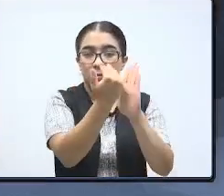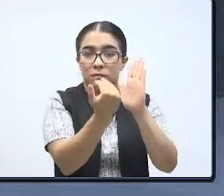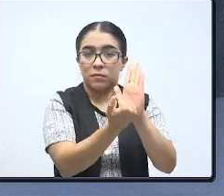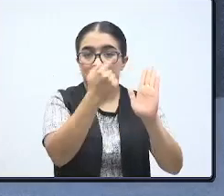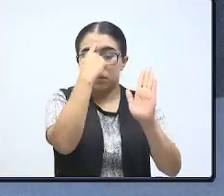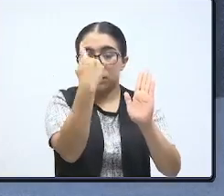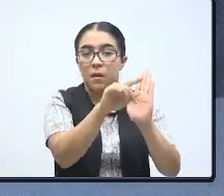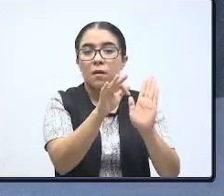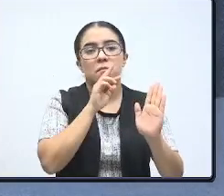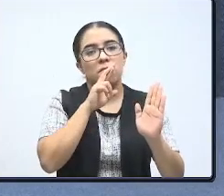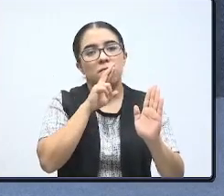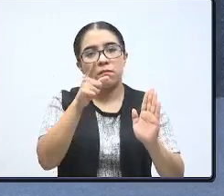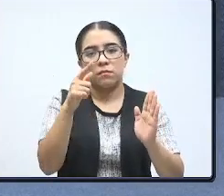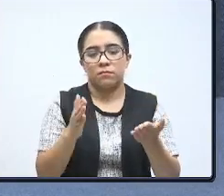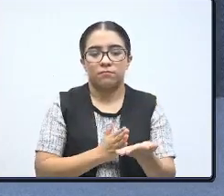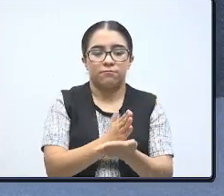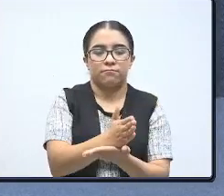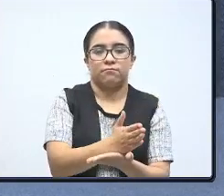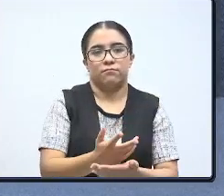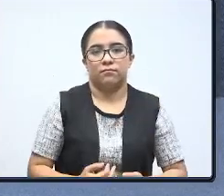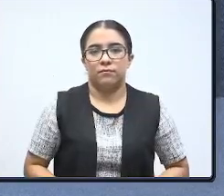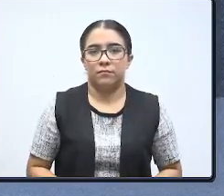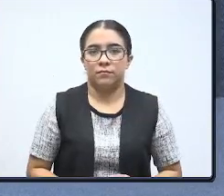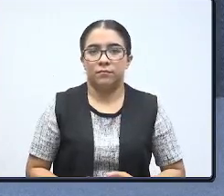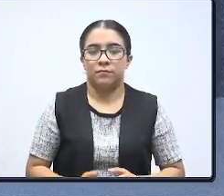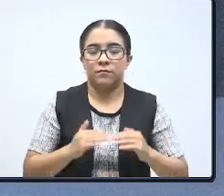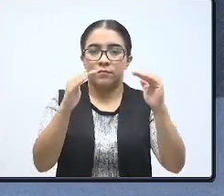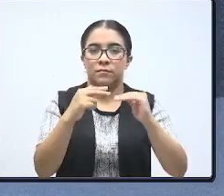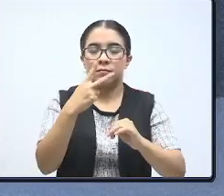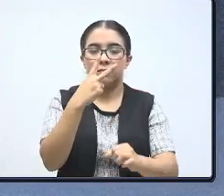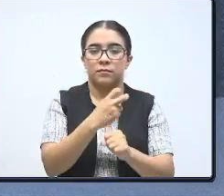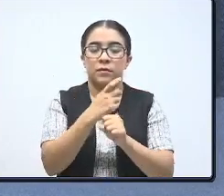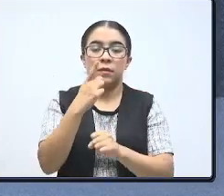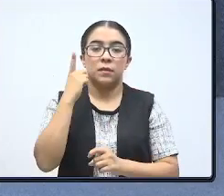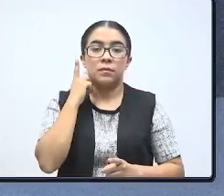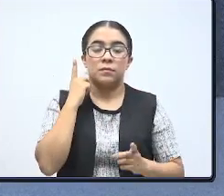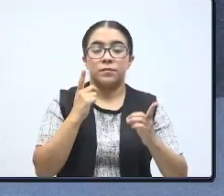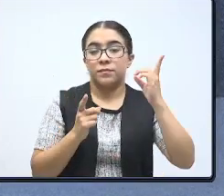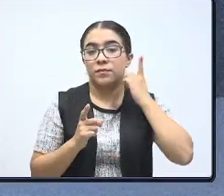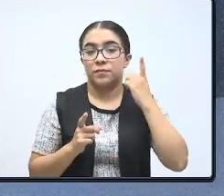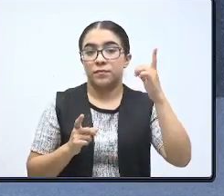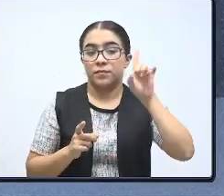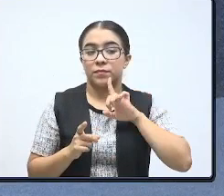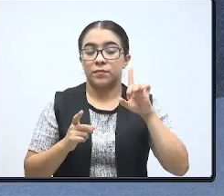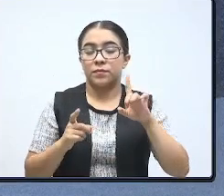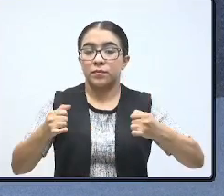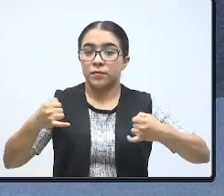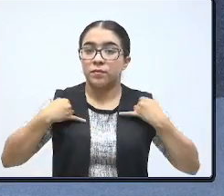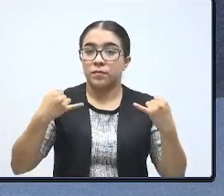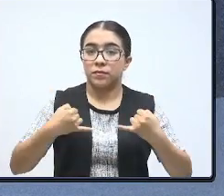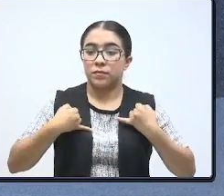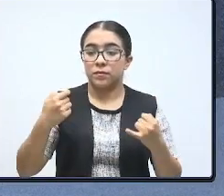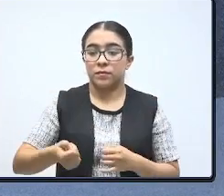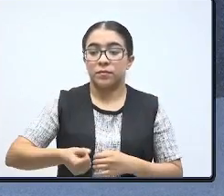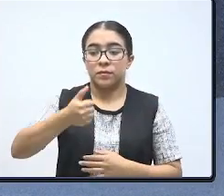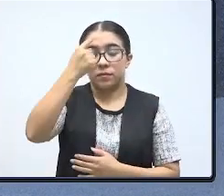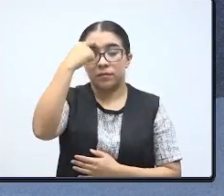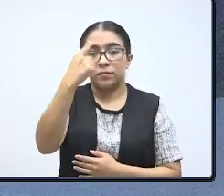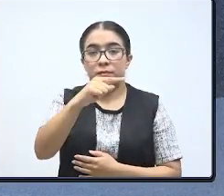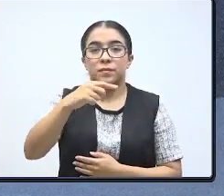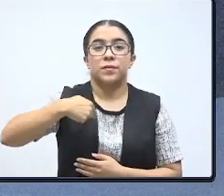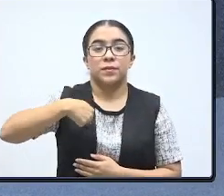sean más accesibles. Segundo, las y los diputados integrantes del primer Congreso Juvenil del Estado de Hidalgo